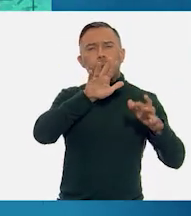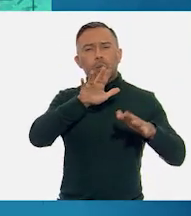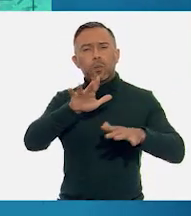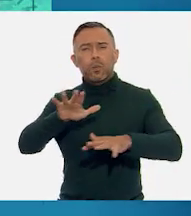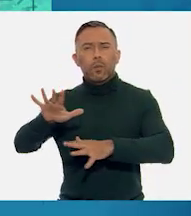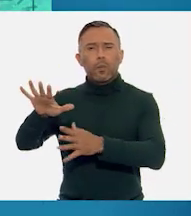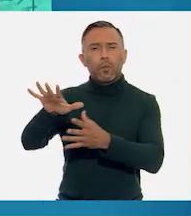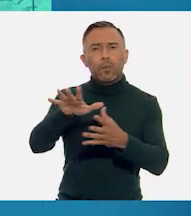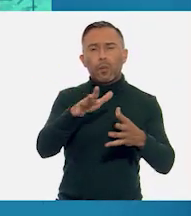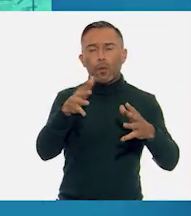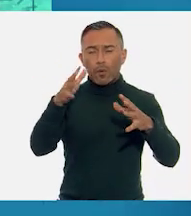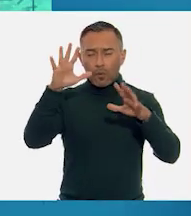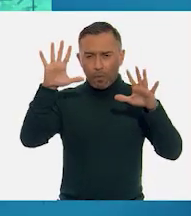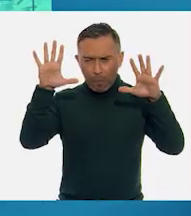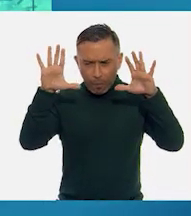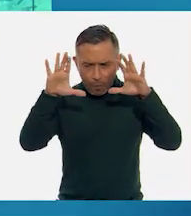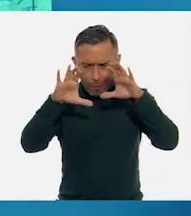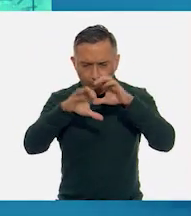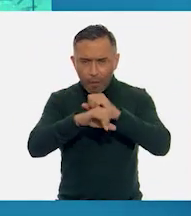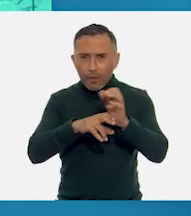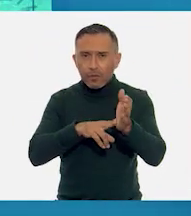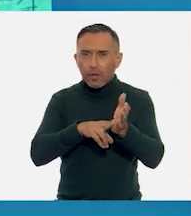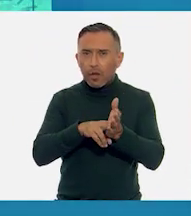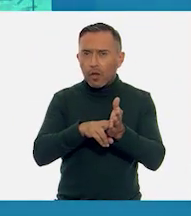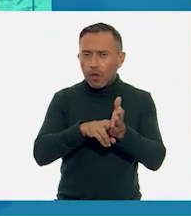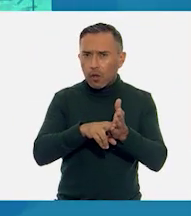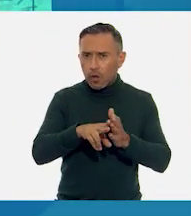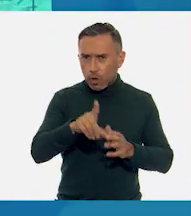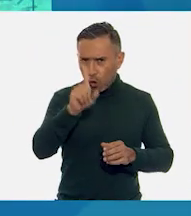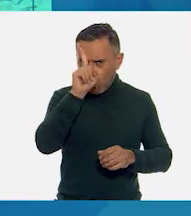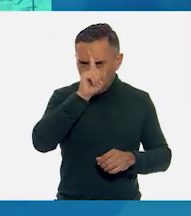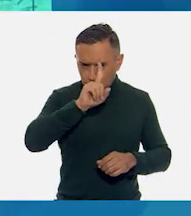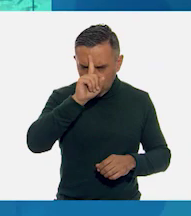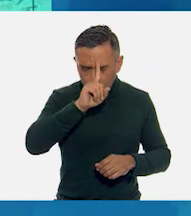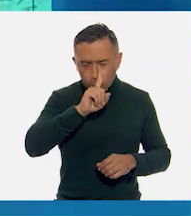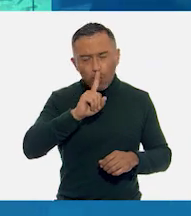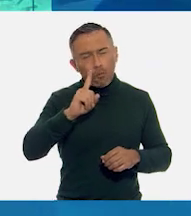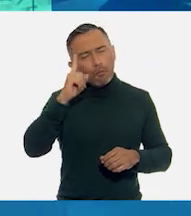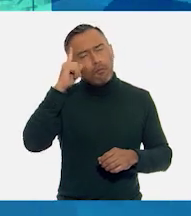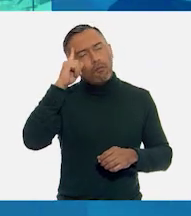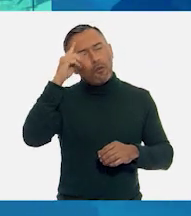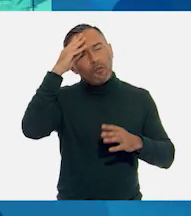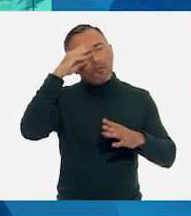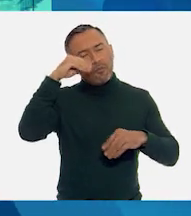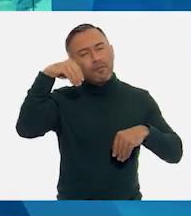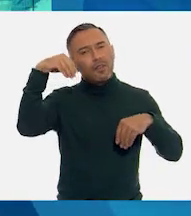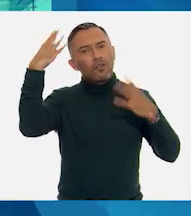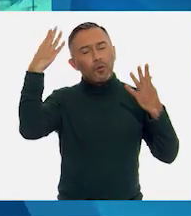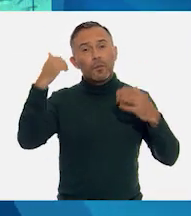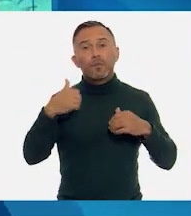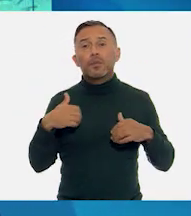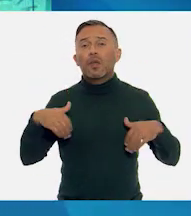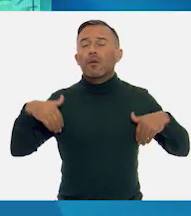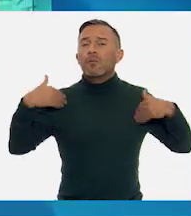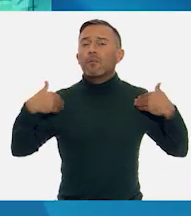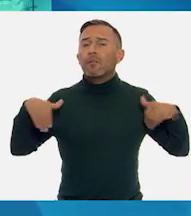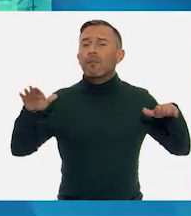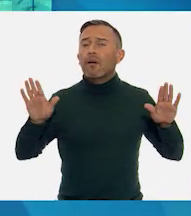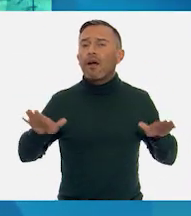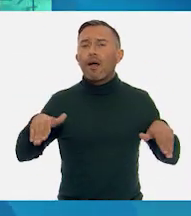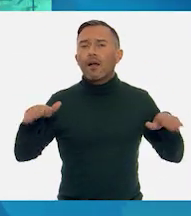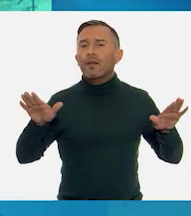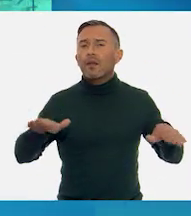bebiendo sombra hurde consejos y formula olvidos. El que con alas, el espacio